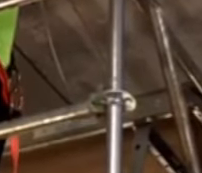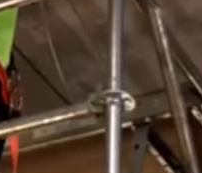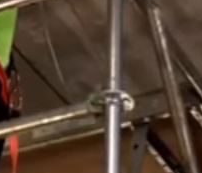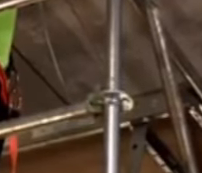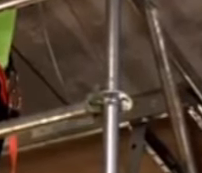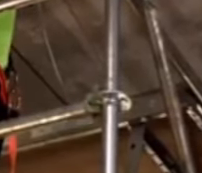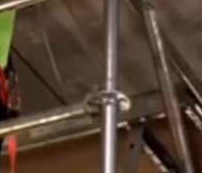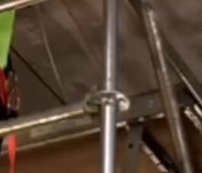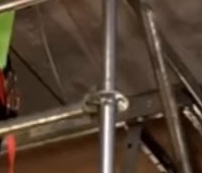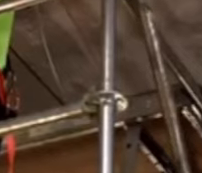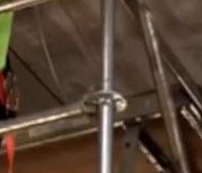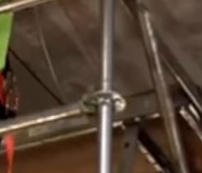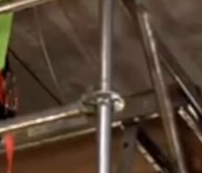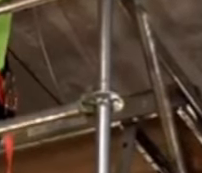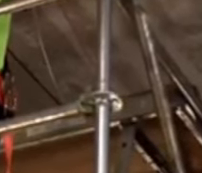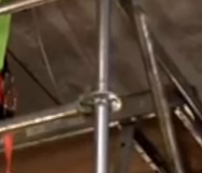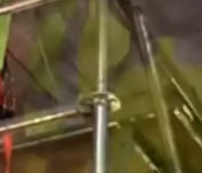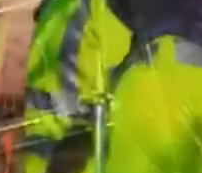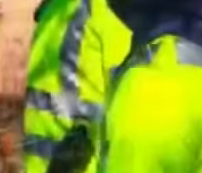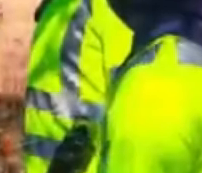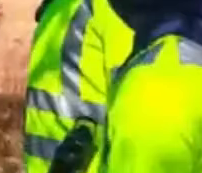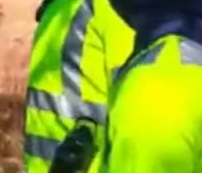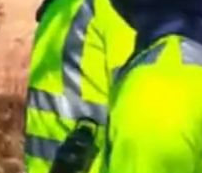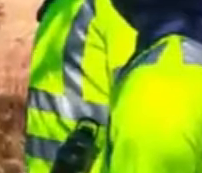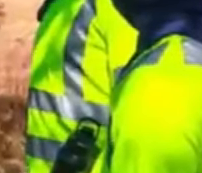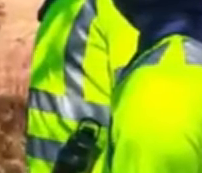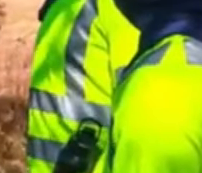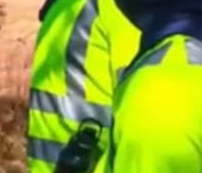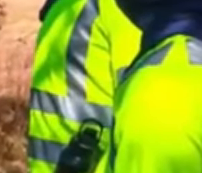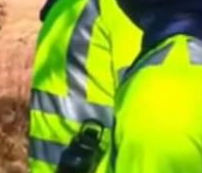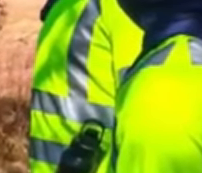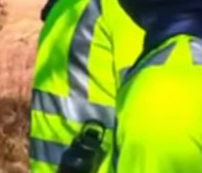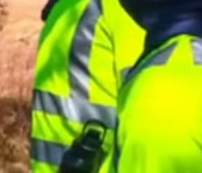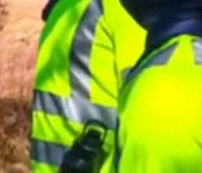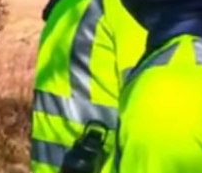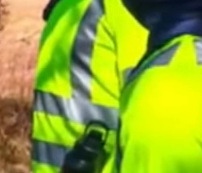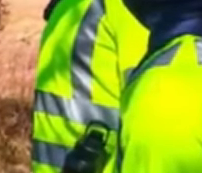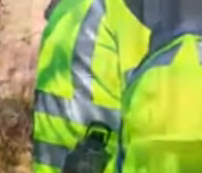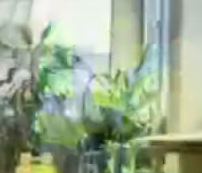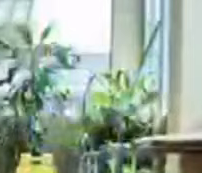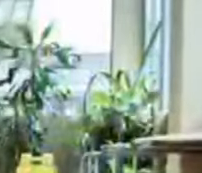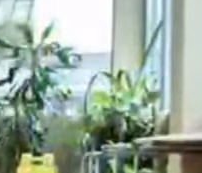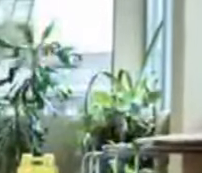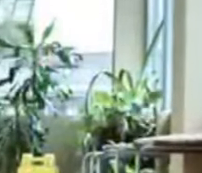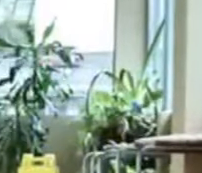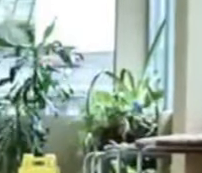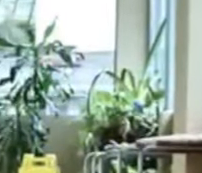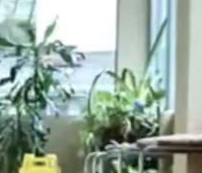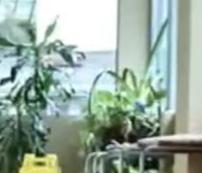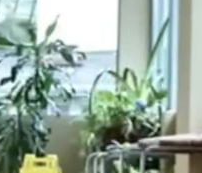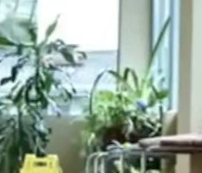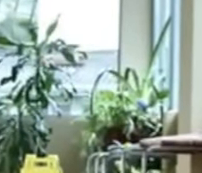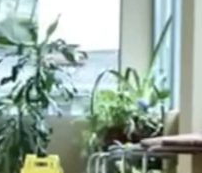enfermedades laborales que con sus consecuentes incapacidades se disminuye el ausentismo y la rotación de personal se puede generar